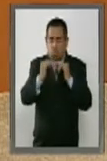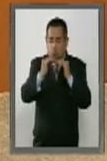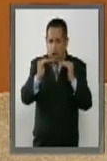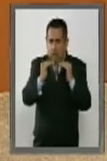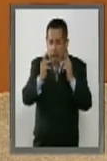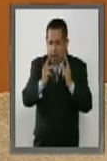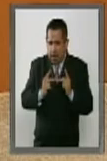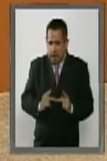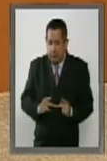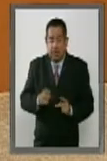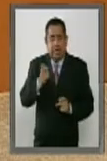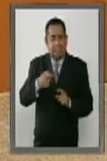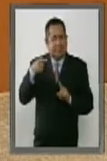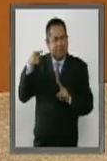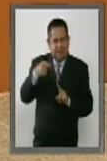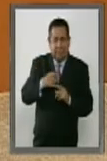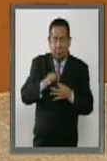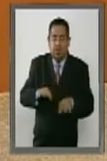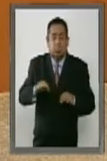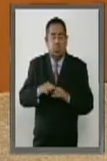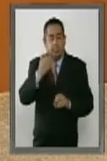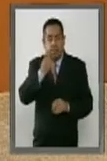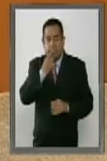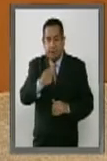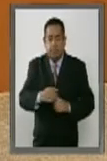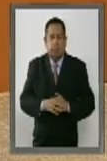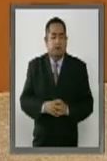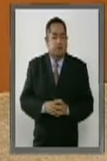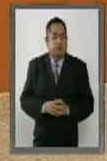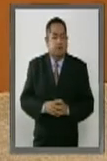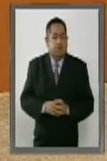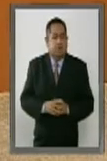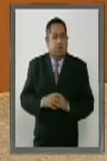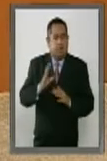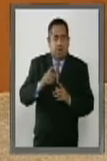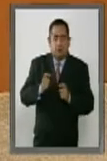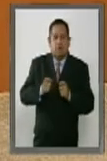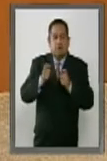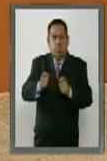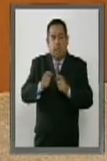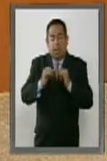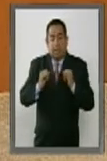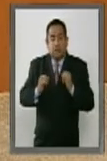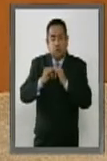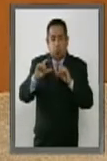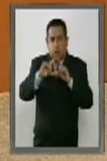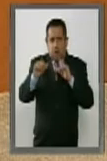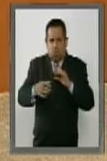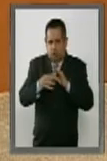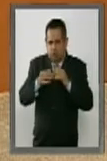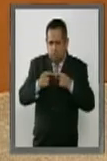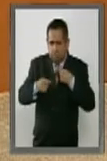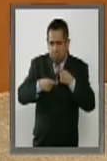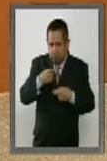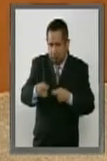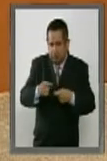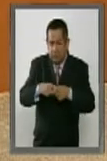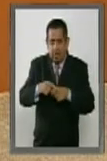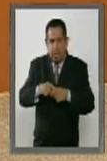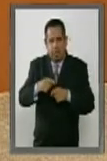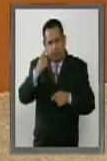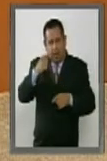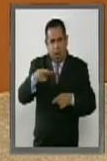Y en este punto quiero recalcar, se le han conferido al Instituto Nacional Electoral la capacidad de